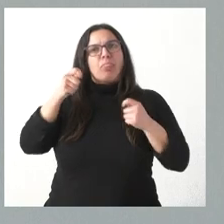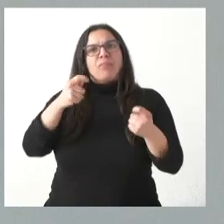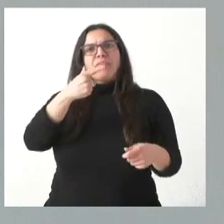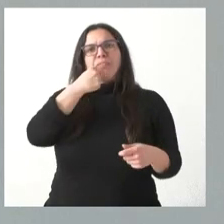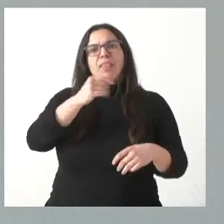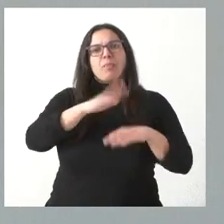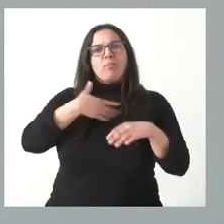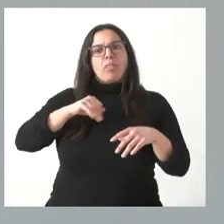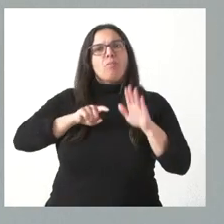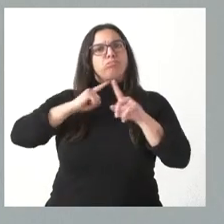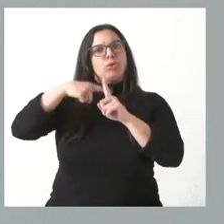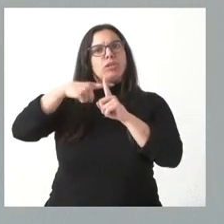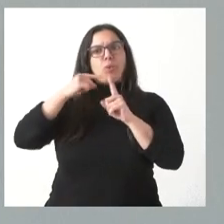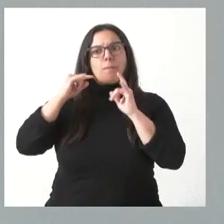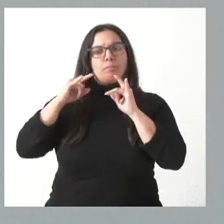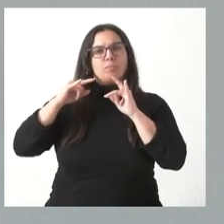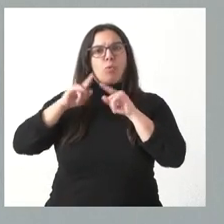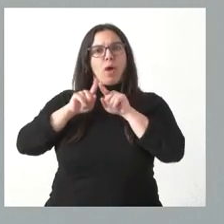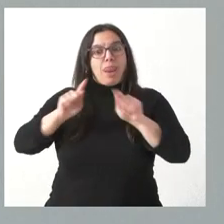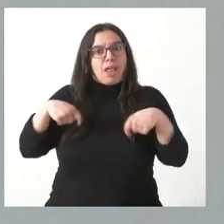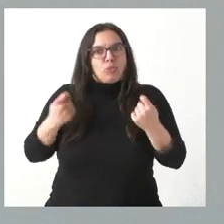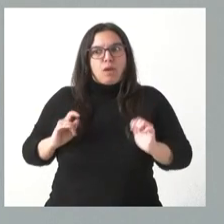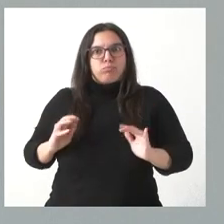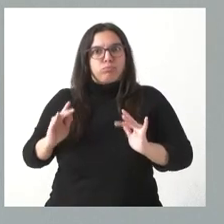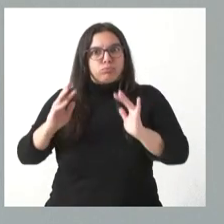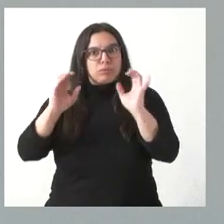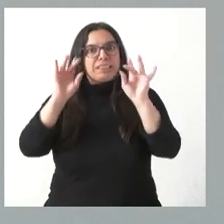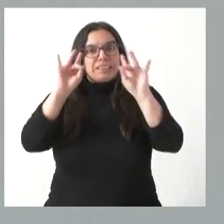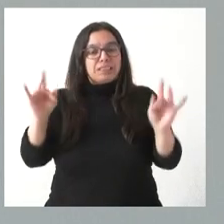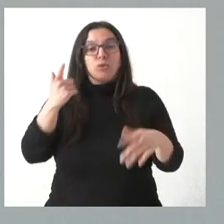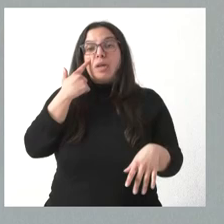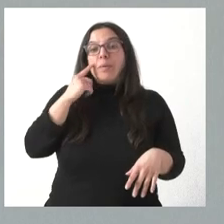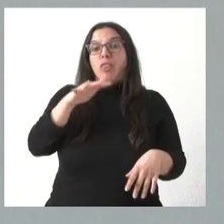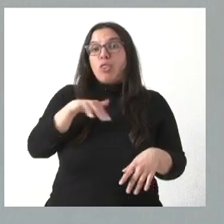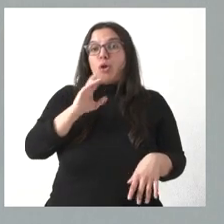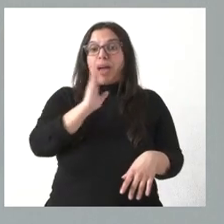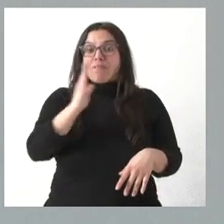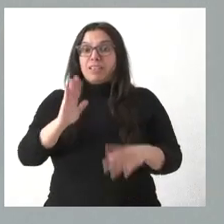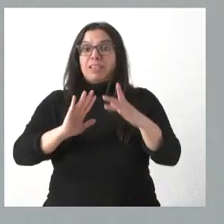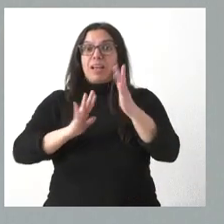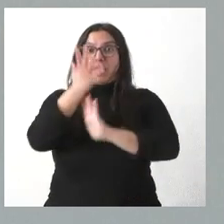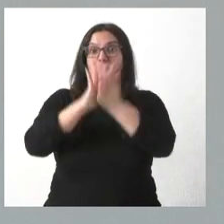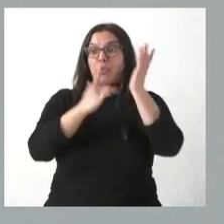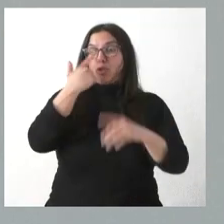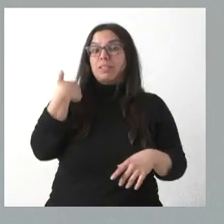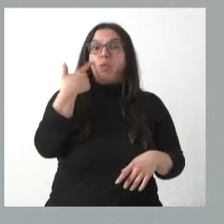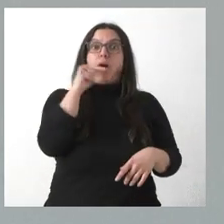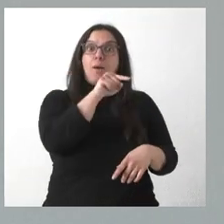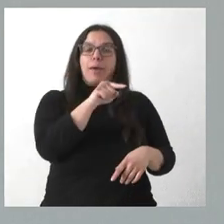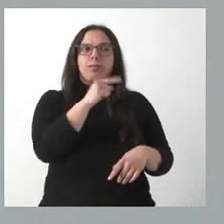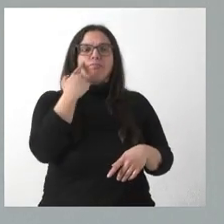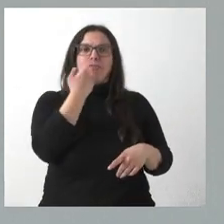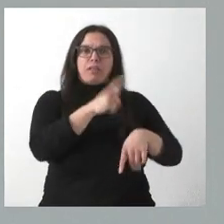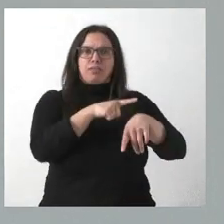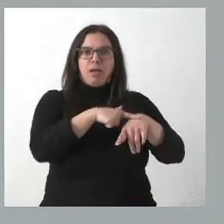evolución positiva del paisaje. Vamos a ver qué es lo que está ocurriendo en las zonas afectadas por incendios el año pasado y esto nos va a obligar también,